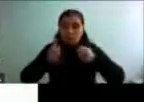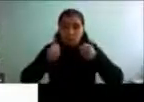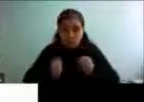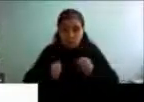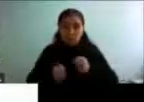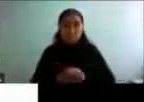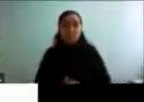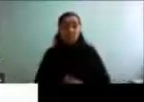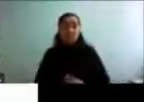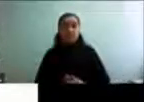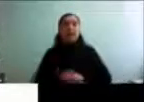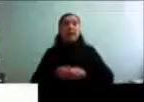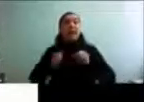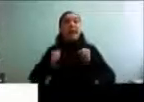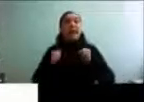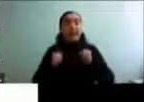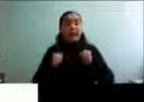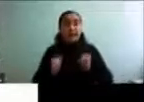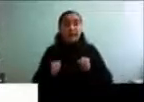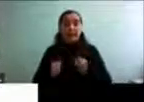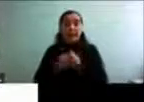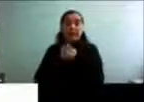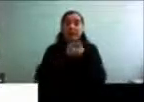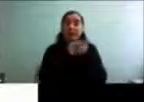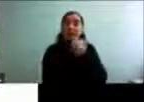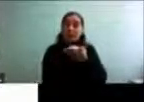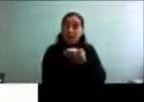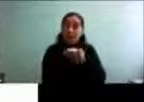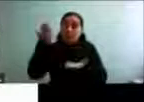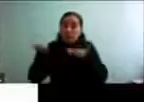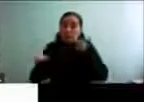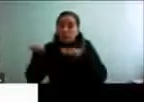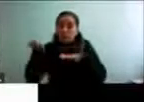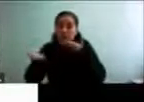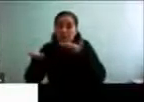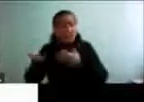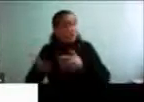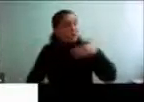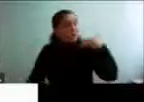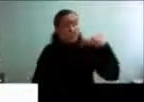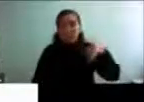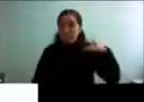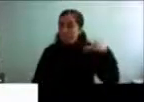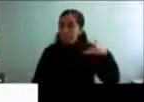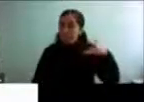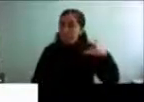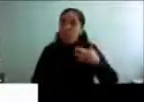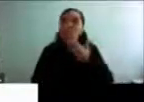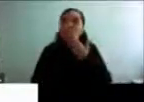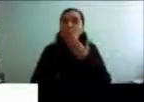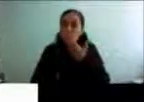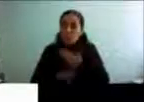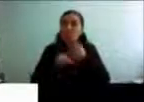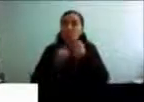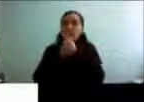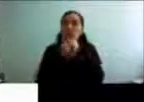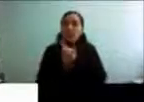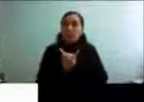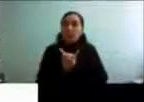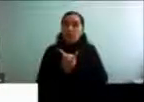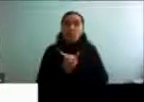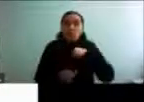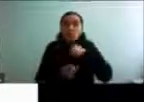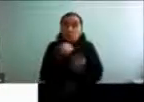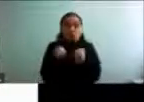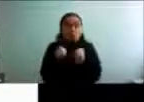La capacidad de adaptación y de compensación es tremendamente importante cuando se trata de cambios. Si no somos capaces